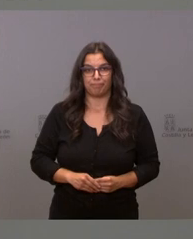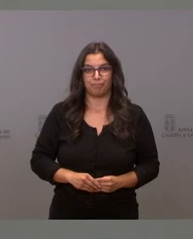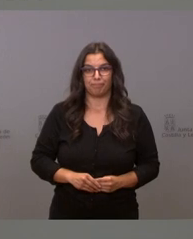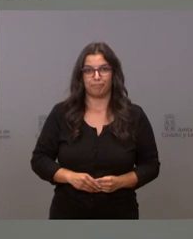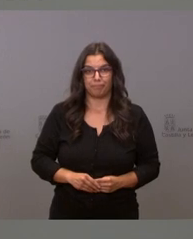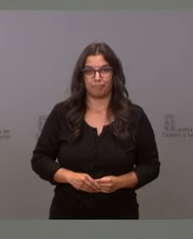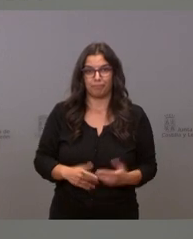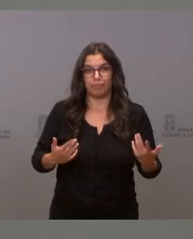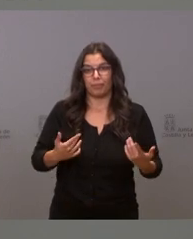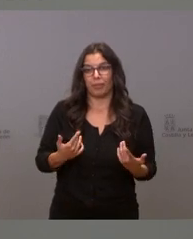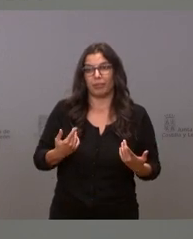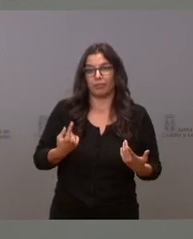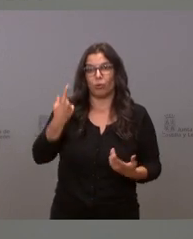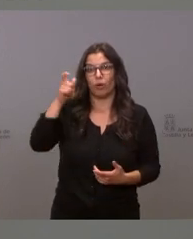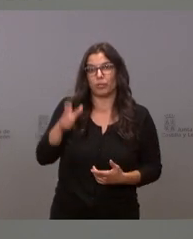cuánto vale la vida de una persona